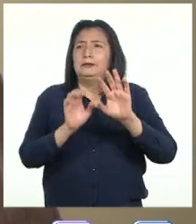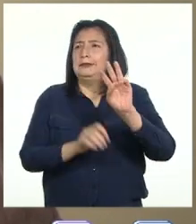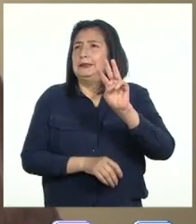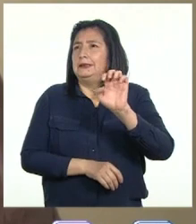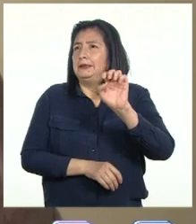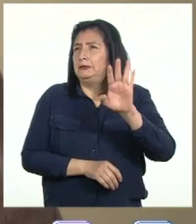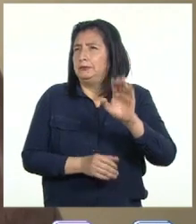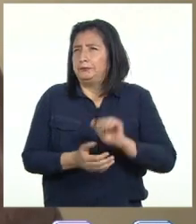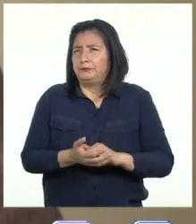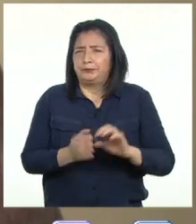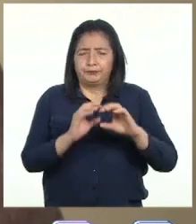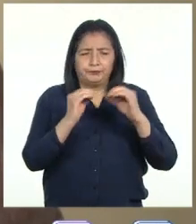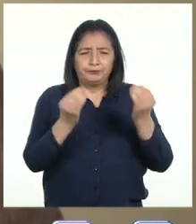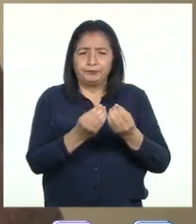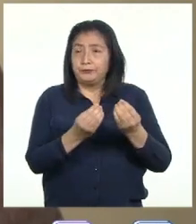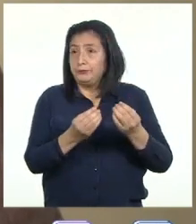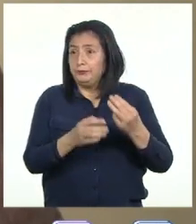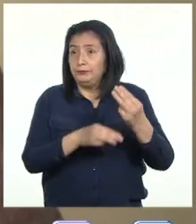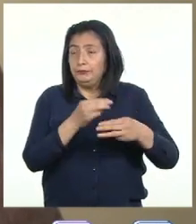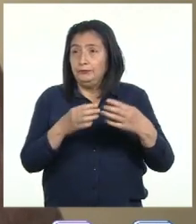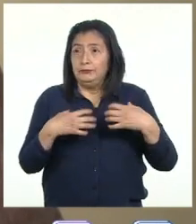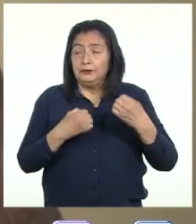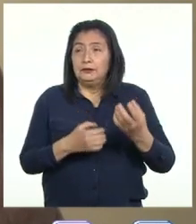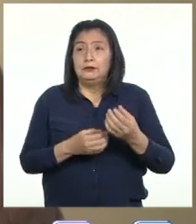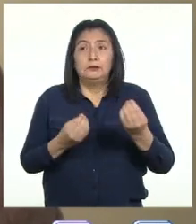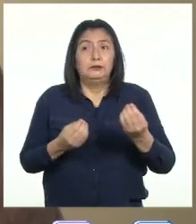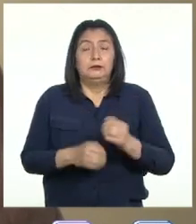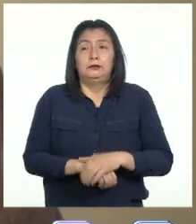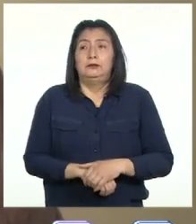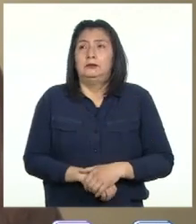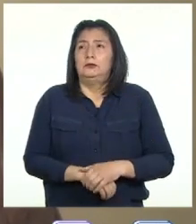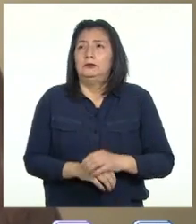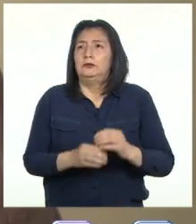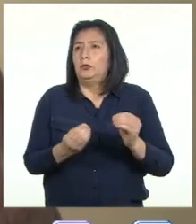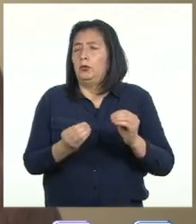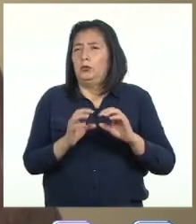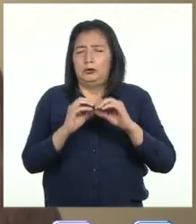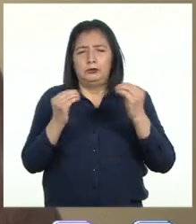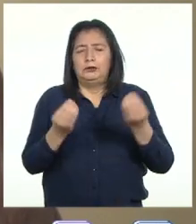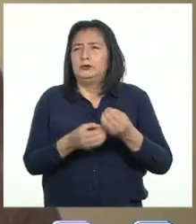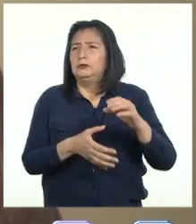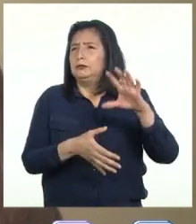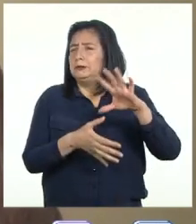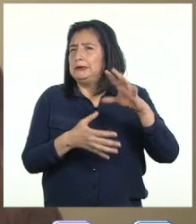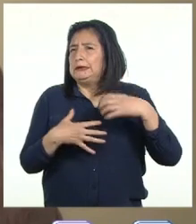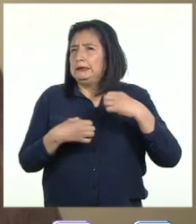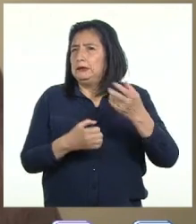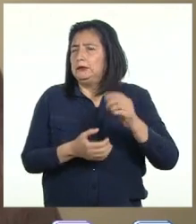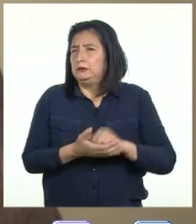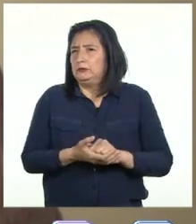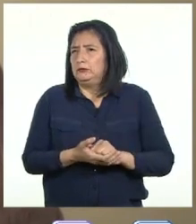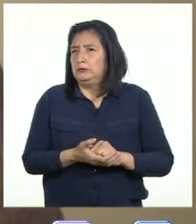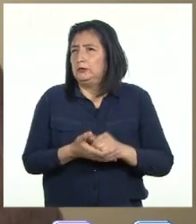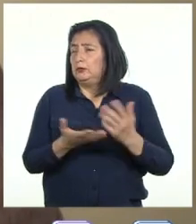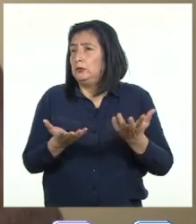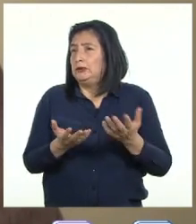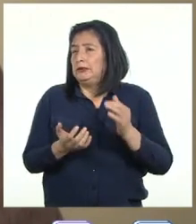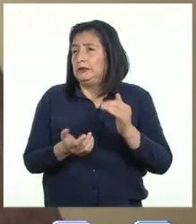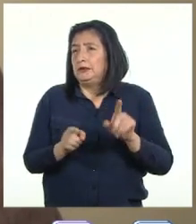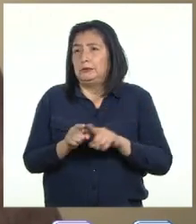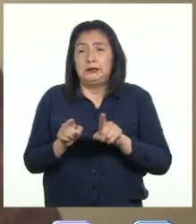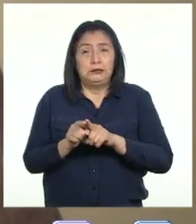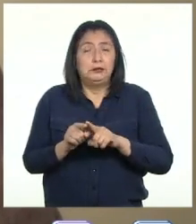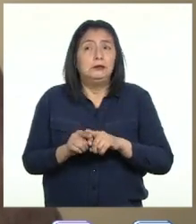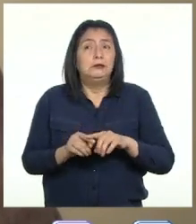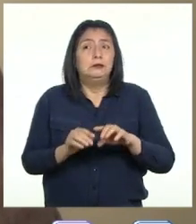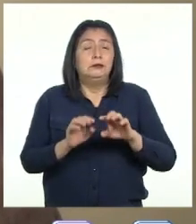de la Organización Mundial de la Salud OMS La Organización Panamericana de la Salud OPS y la